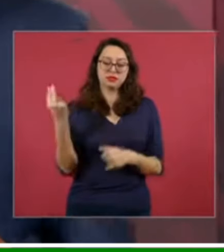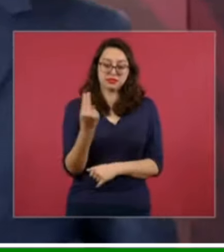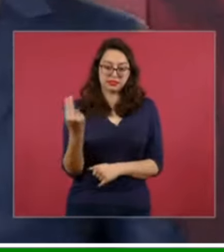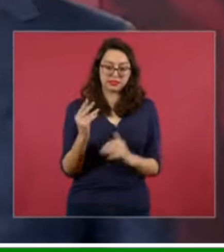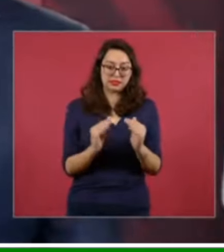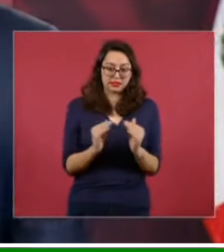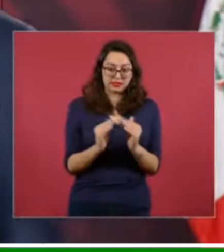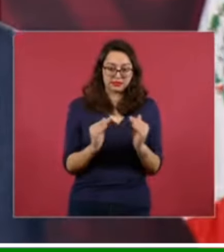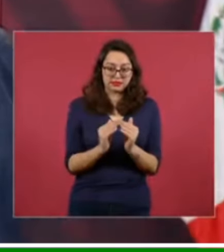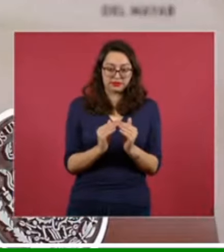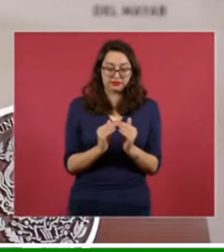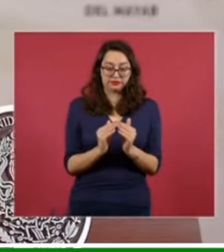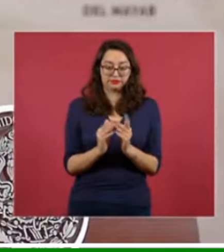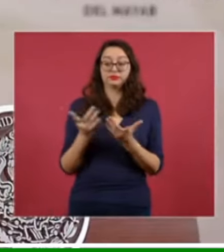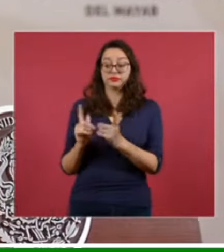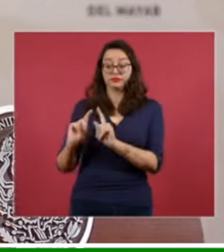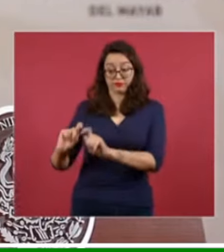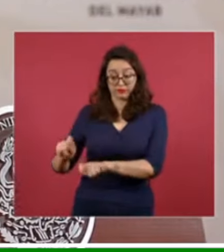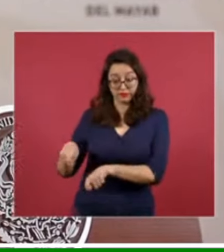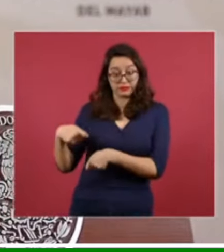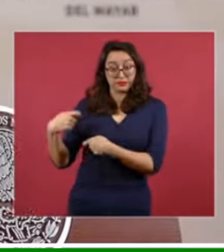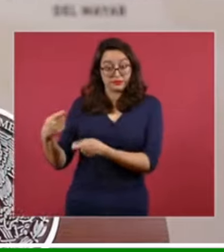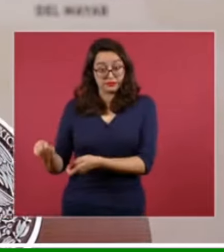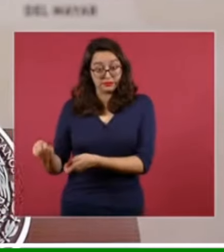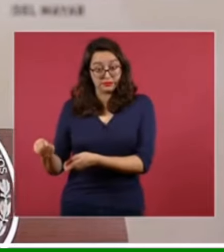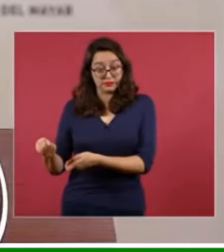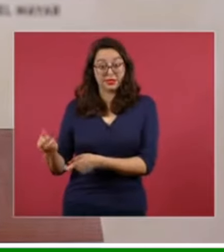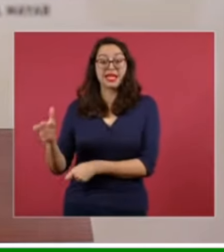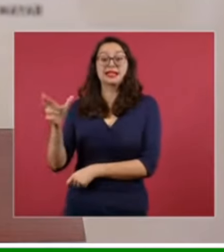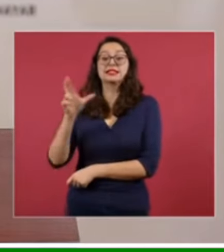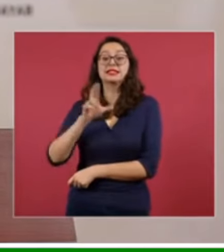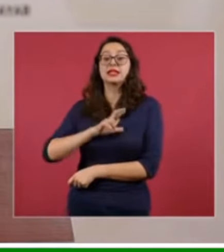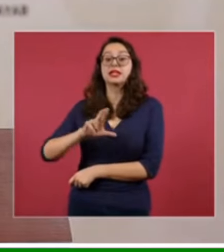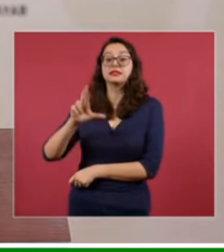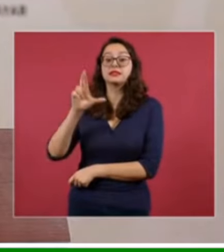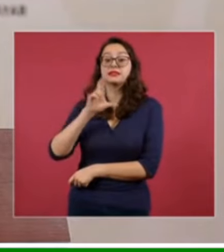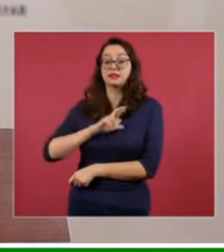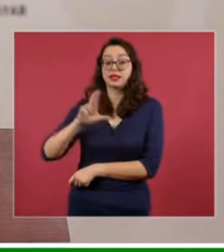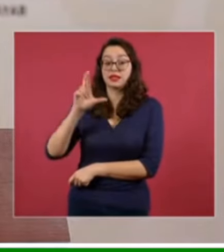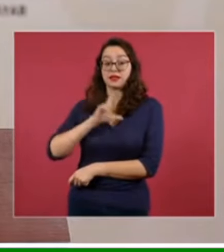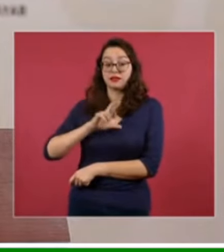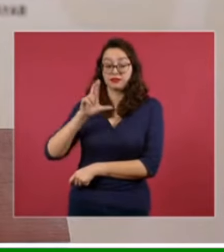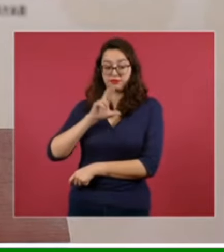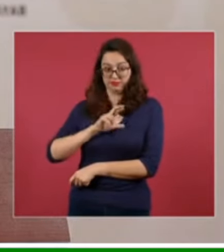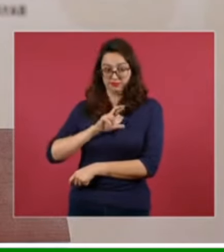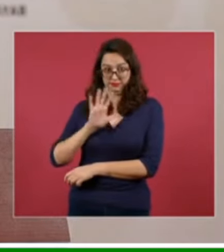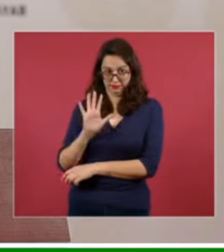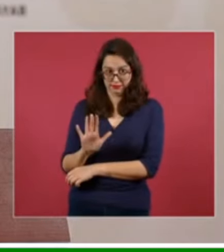Y recibe la casa en renta, pero pagando